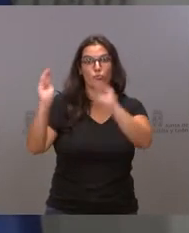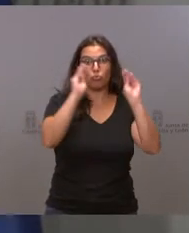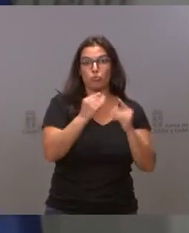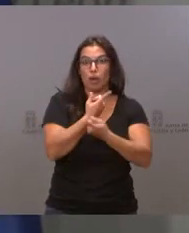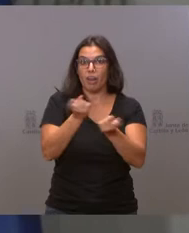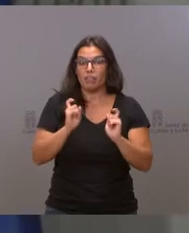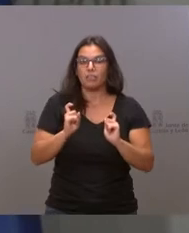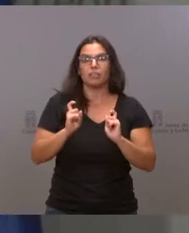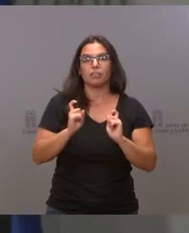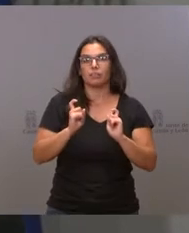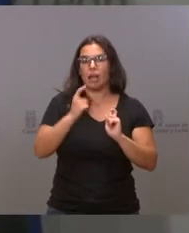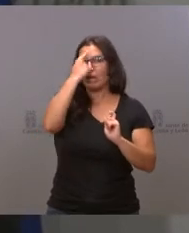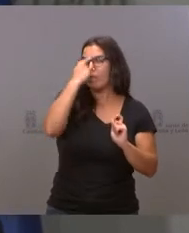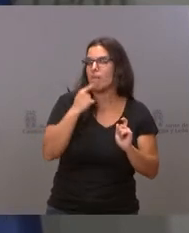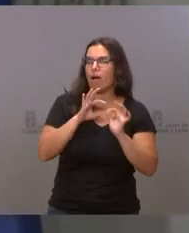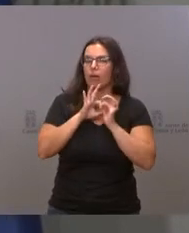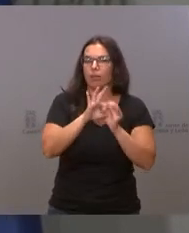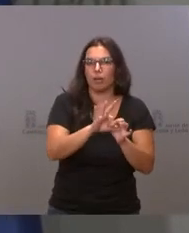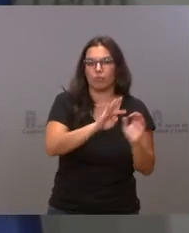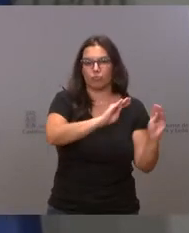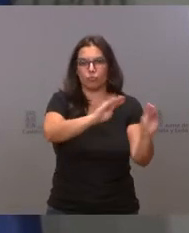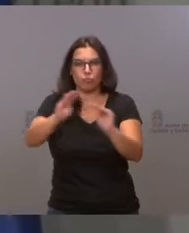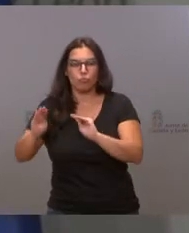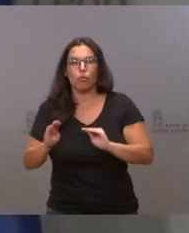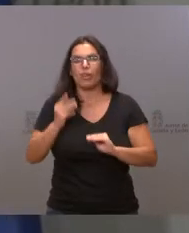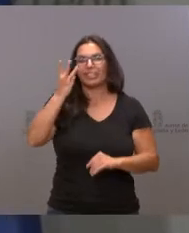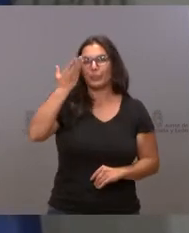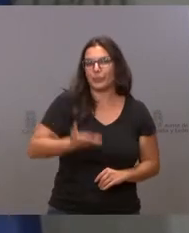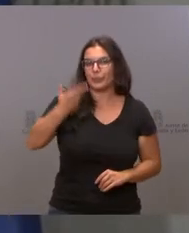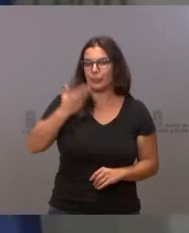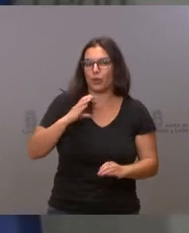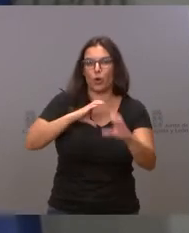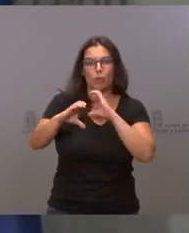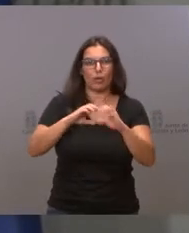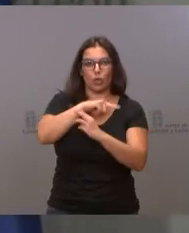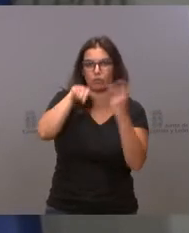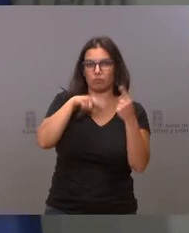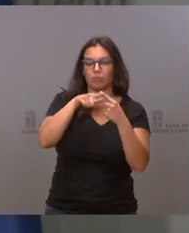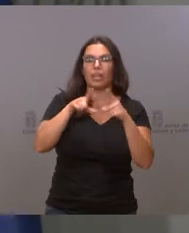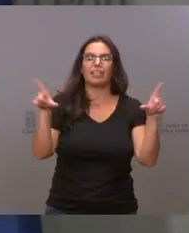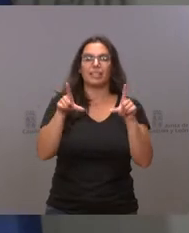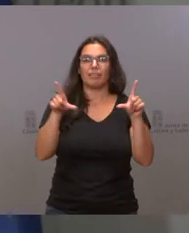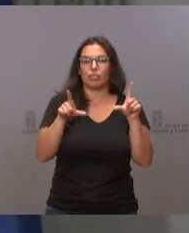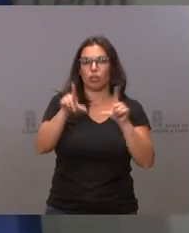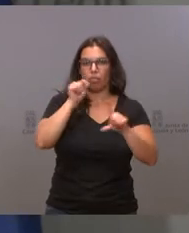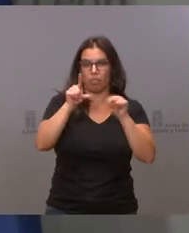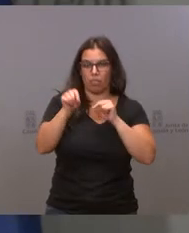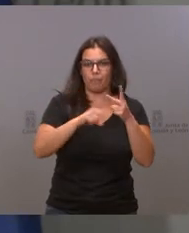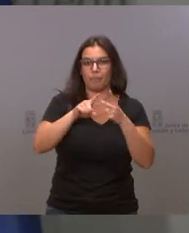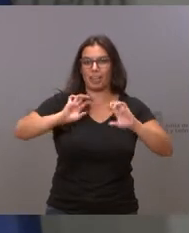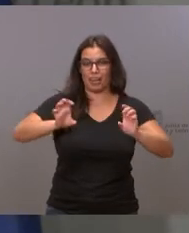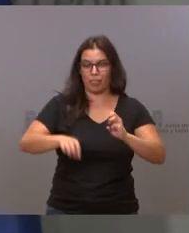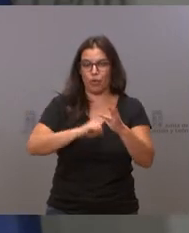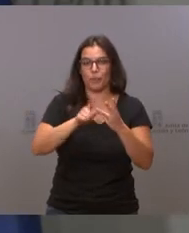totalmente en su imagen corporativa y abarcando los tres pilares básicos de la comunicación, la televisión a la carta, la radio